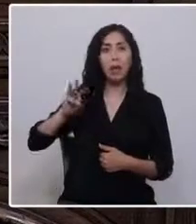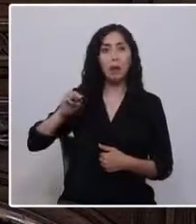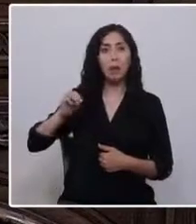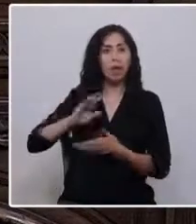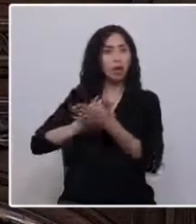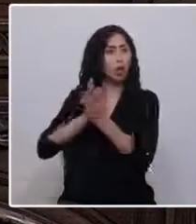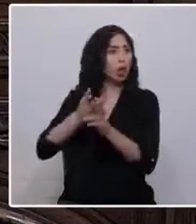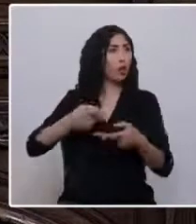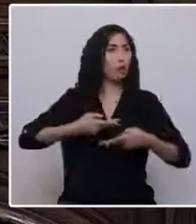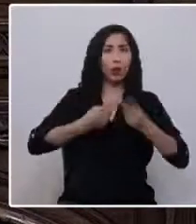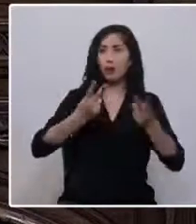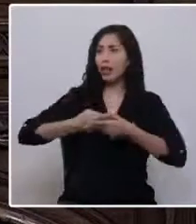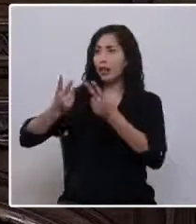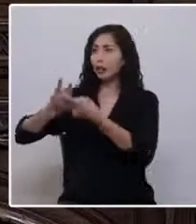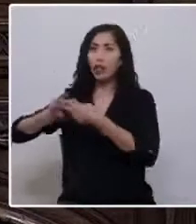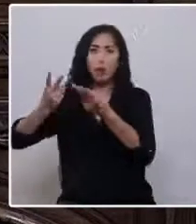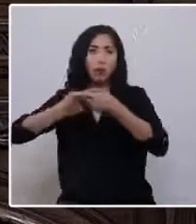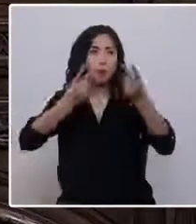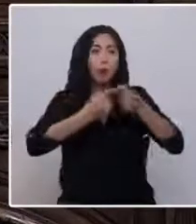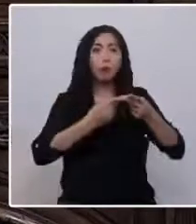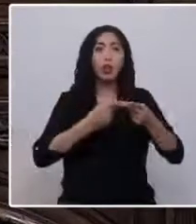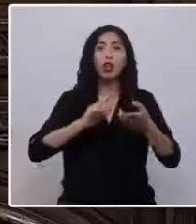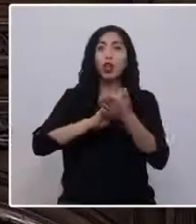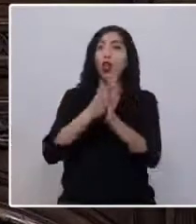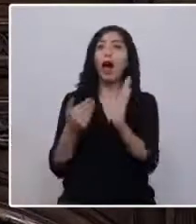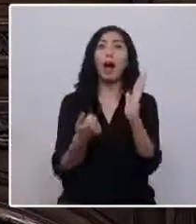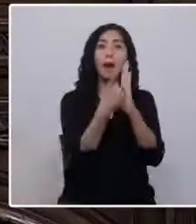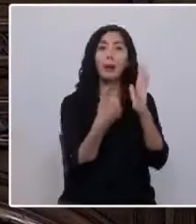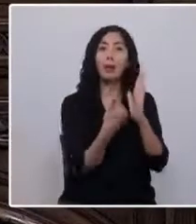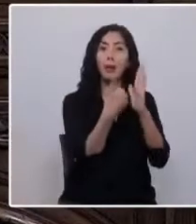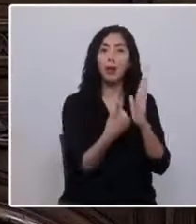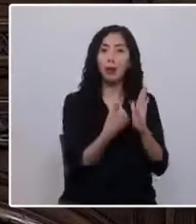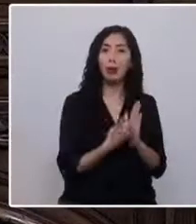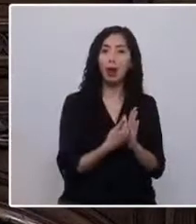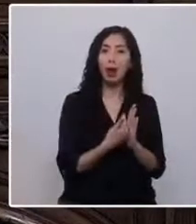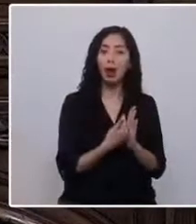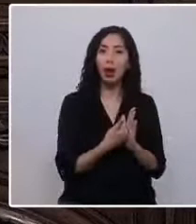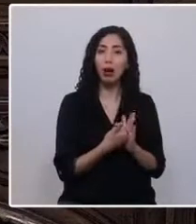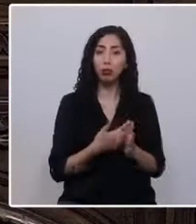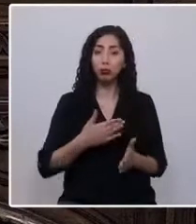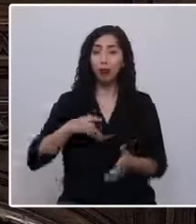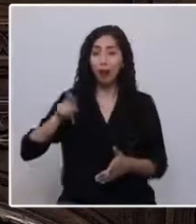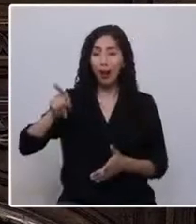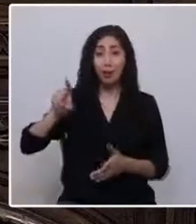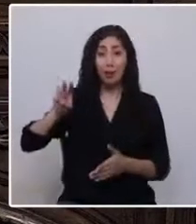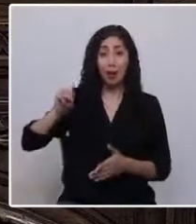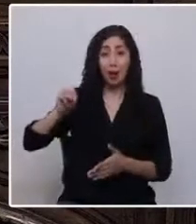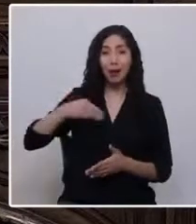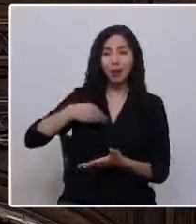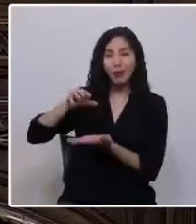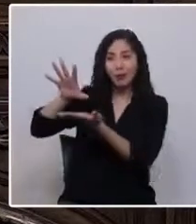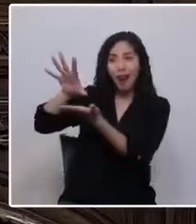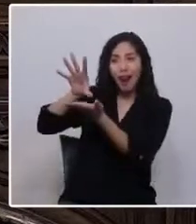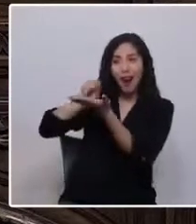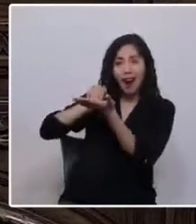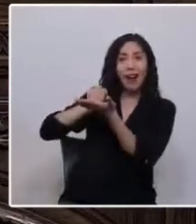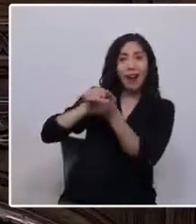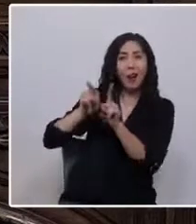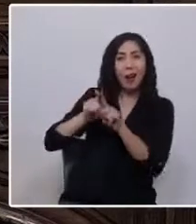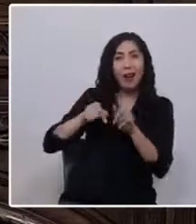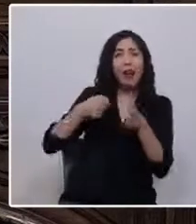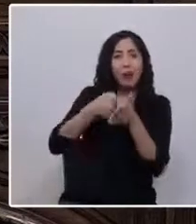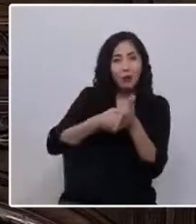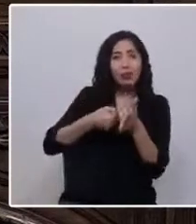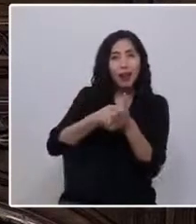las publicaciones que hago. Es mi ejemplo de lucha y esfuerzo. Hasta mis 15 años dormimos